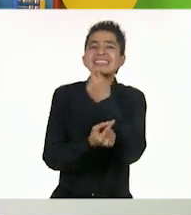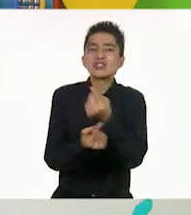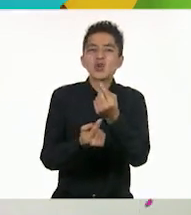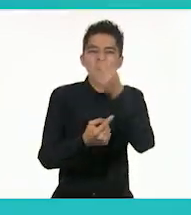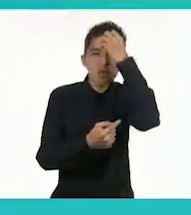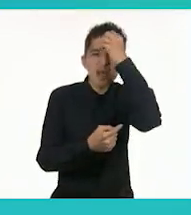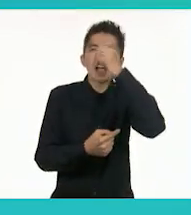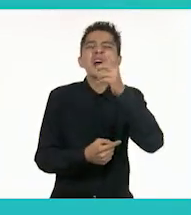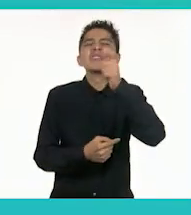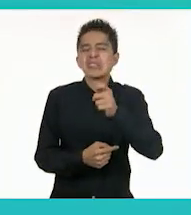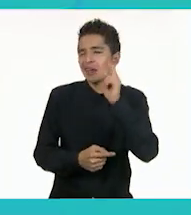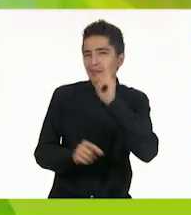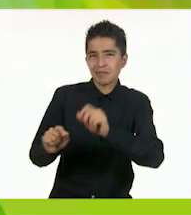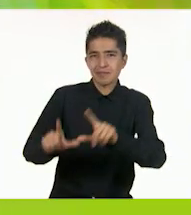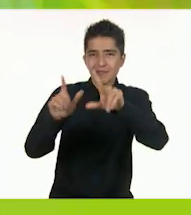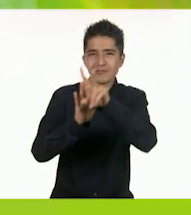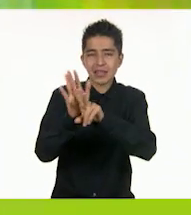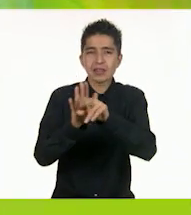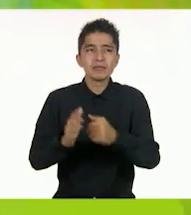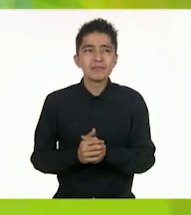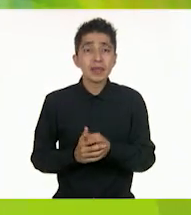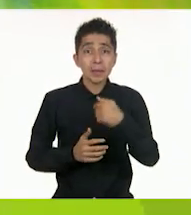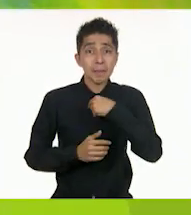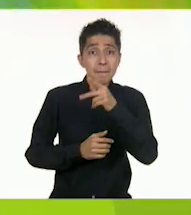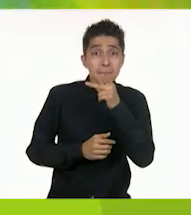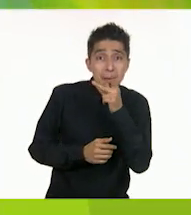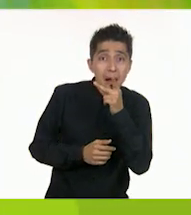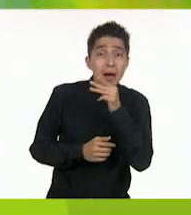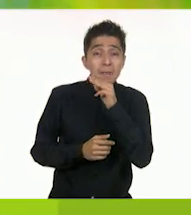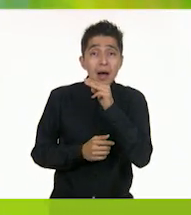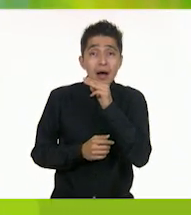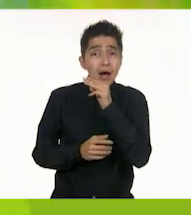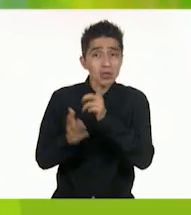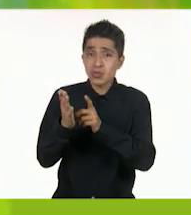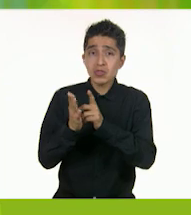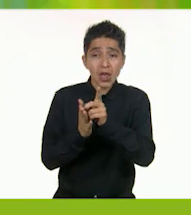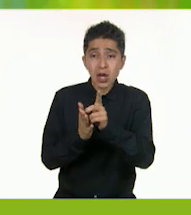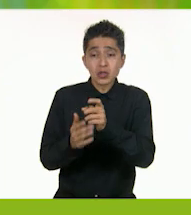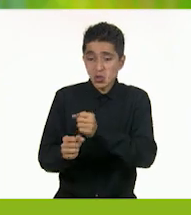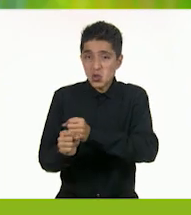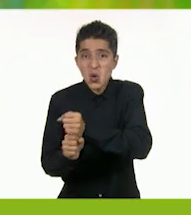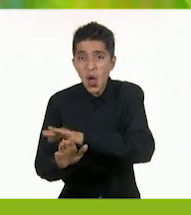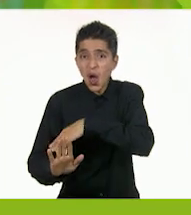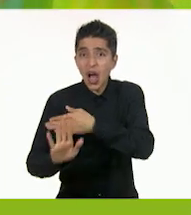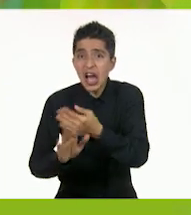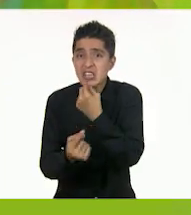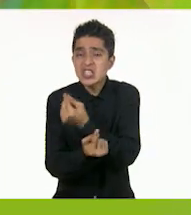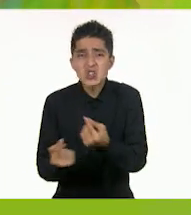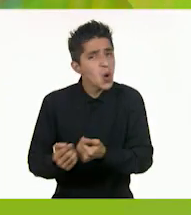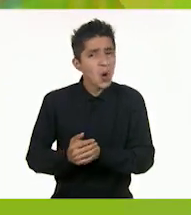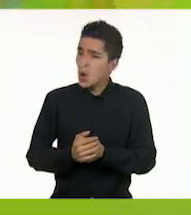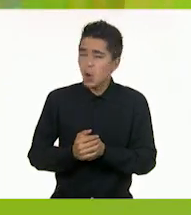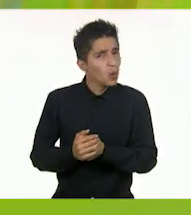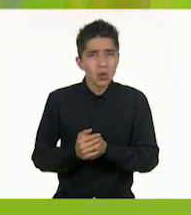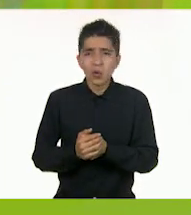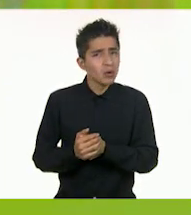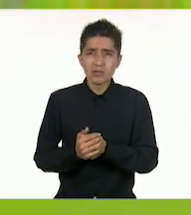¡Veámoslo! Los papás no tienen derecho a pegarle a los niños porque a veces